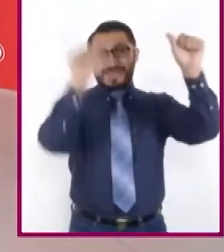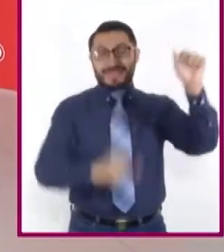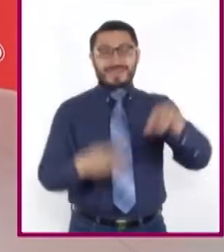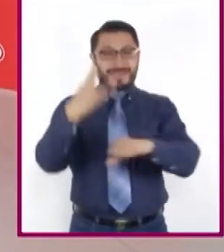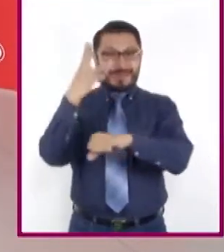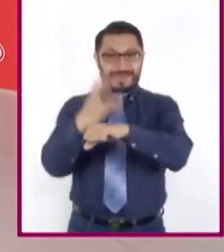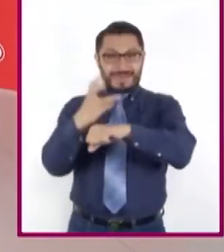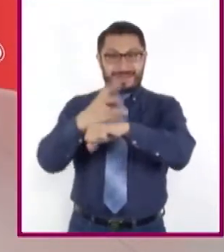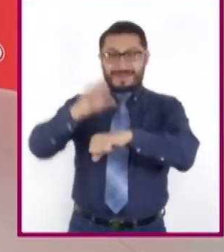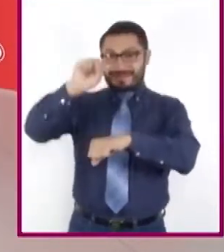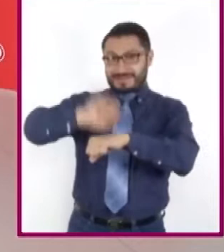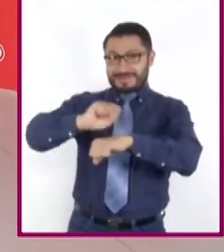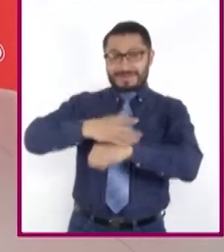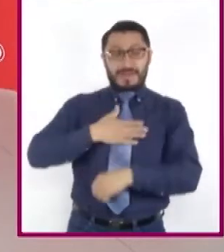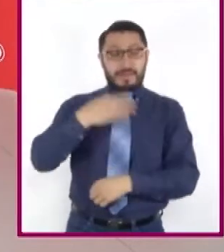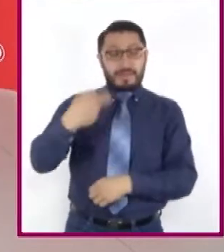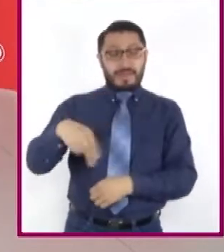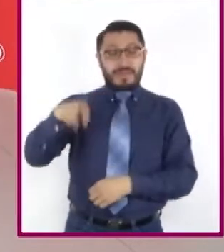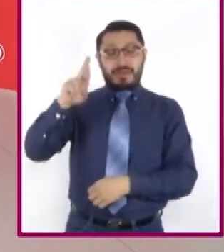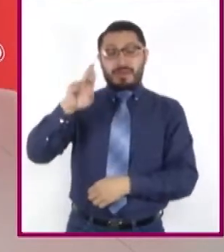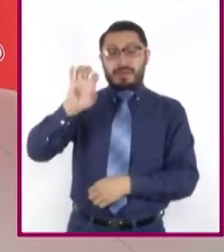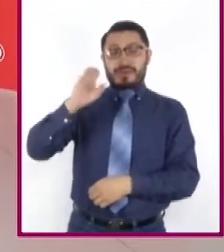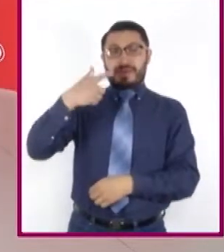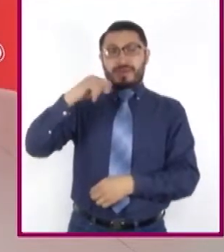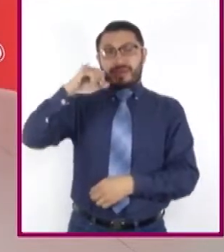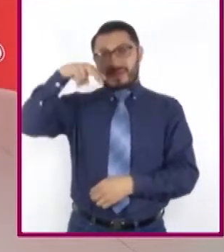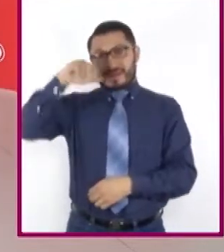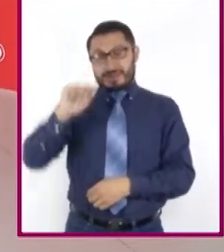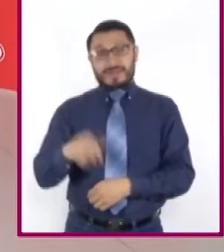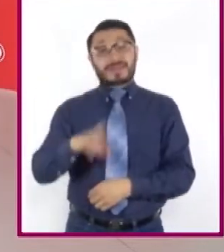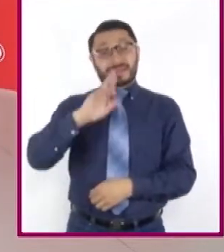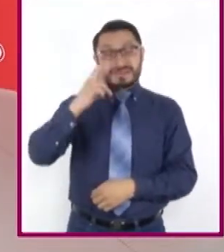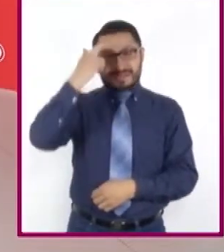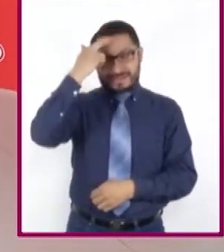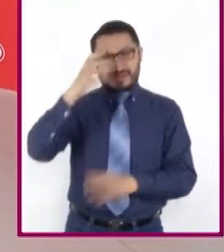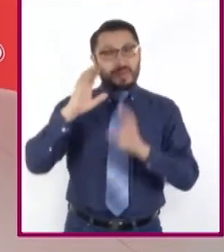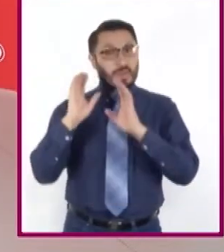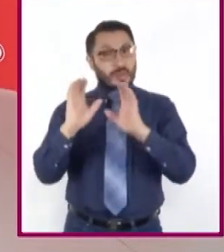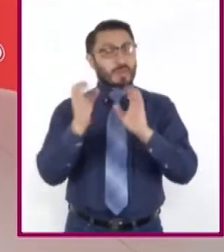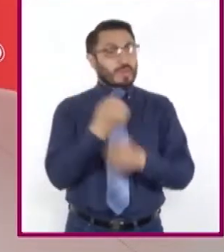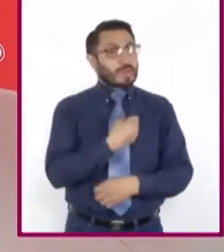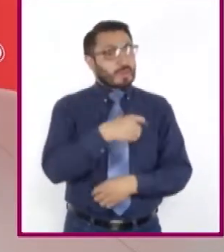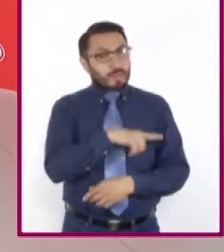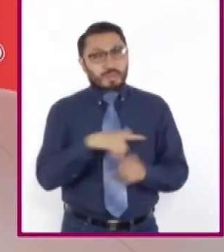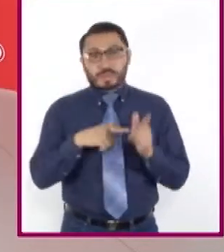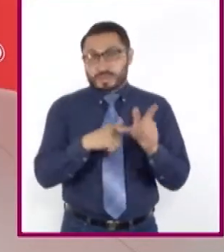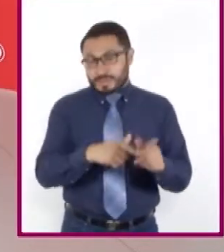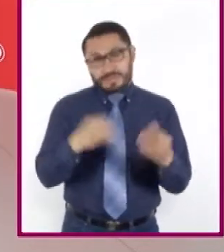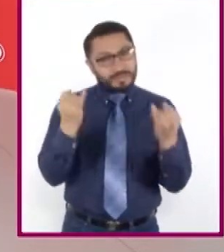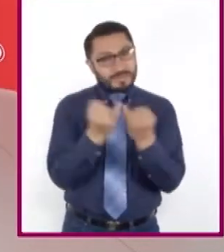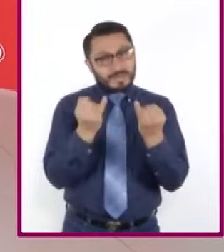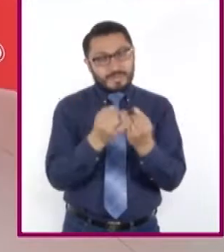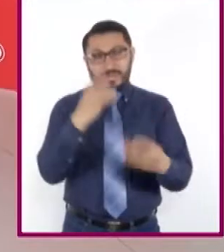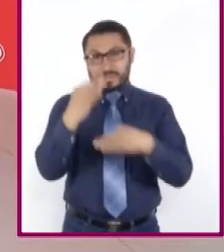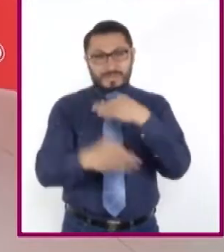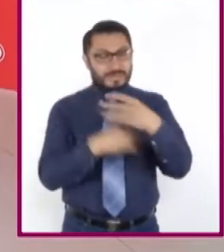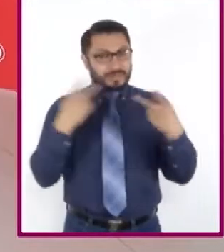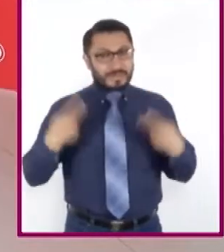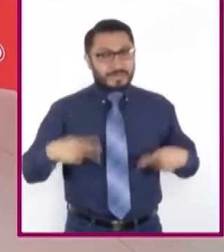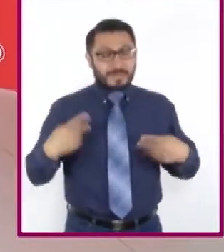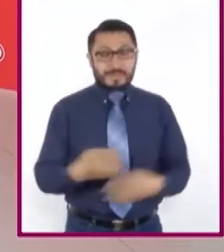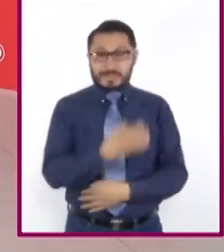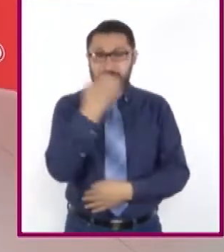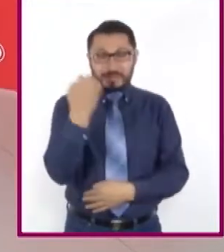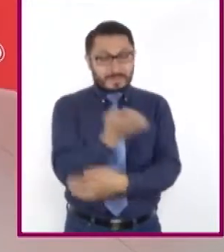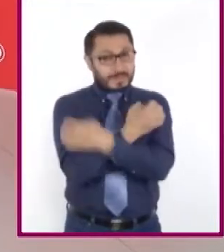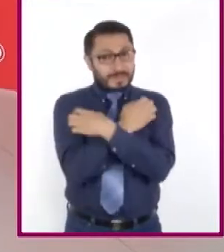Mi nombre es Regina Arias. Recuerden que para seguir cuidando de su salud y la de toda la comunidad educativa, la Secretaría de